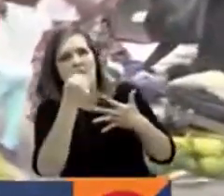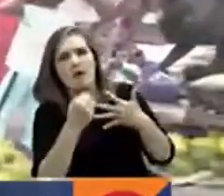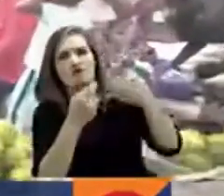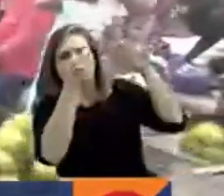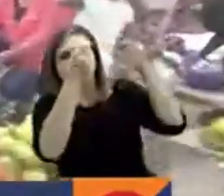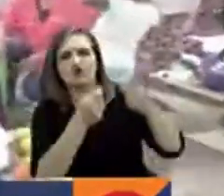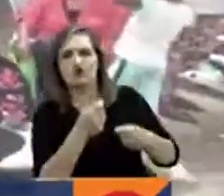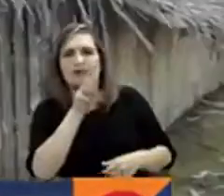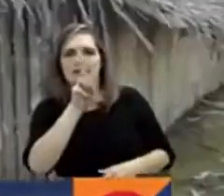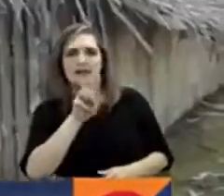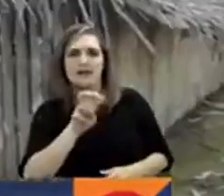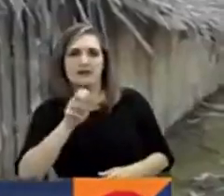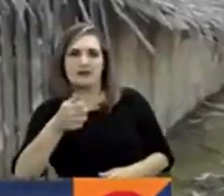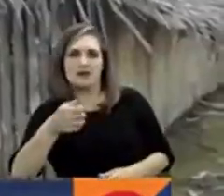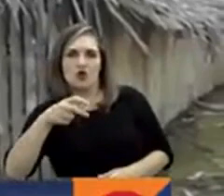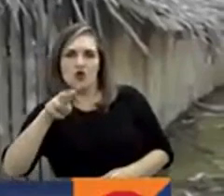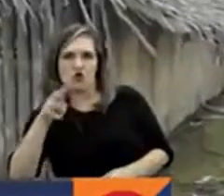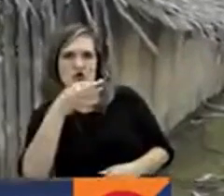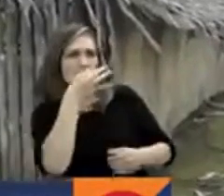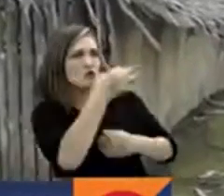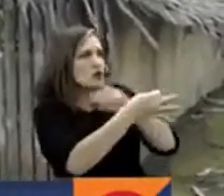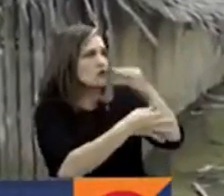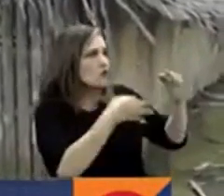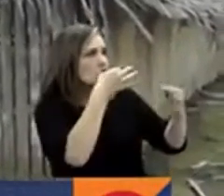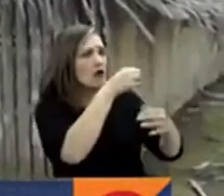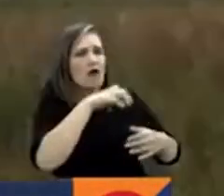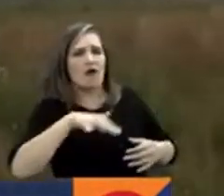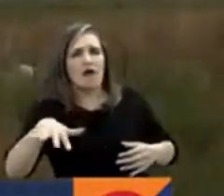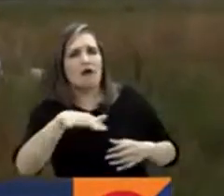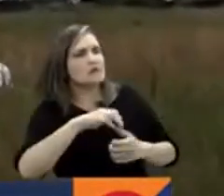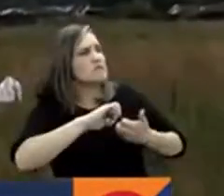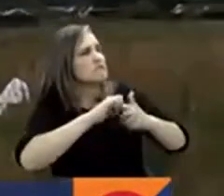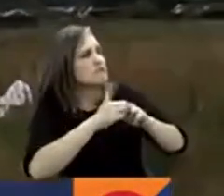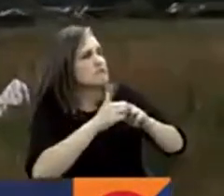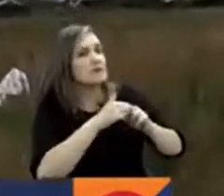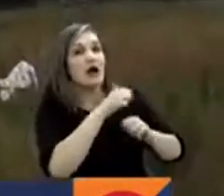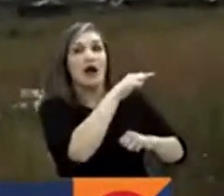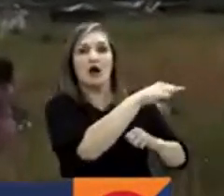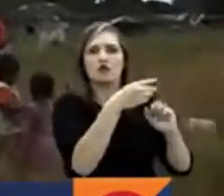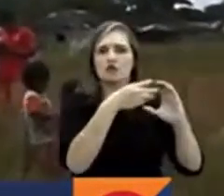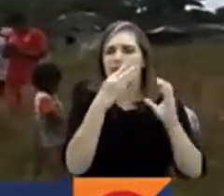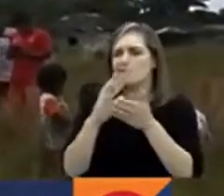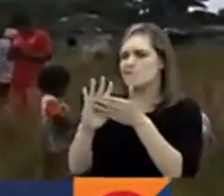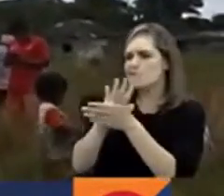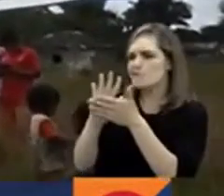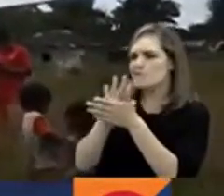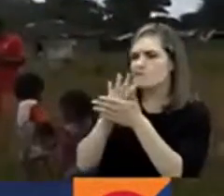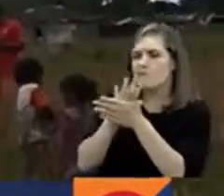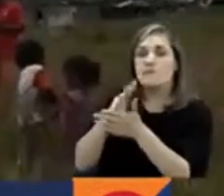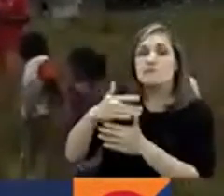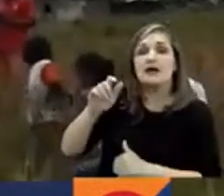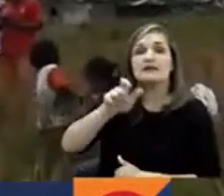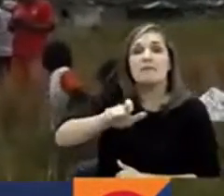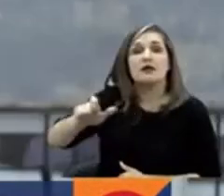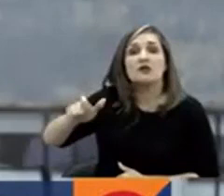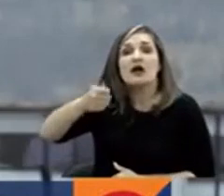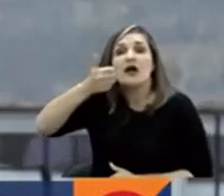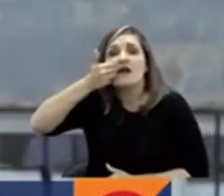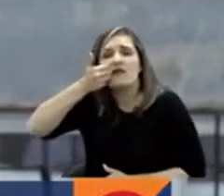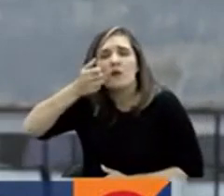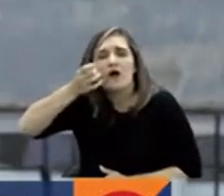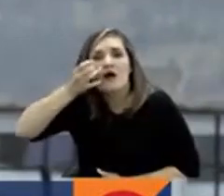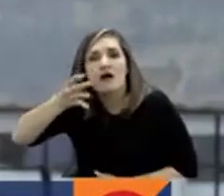diferentes canales institucionales de la Super Salud y el 43% de estas quejas y reclamos fueron de pacientes en riesgo de vida.